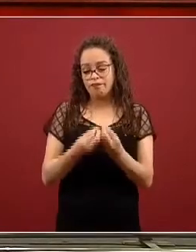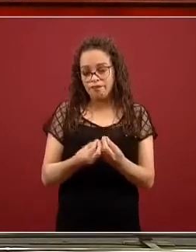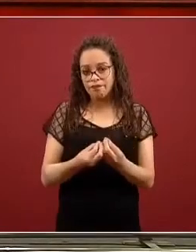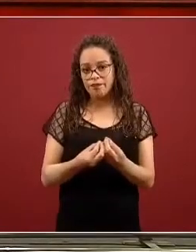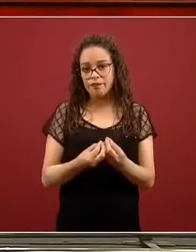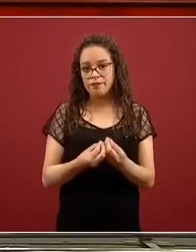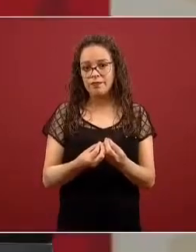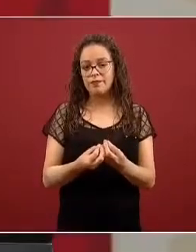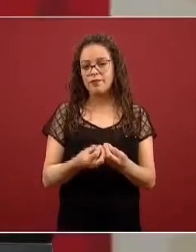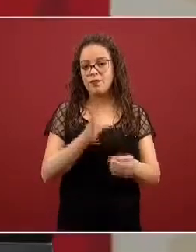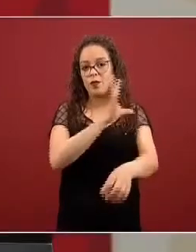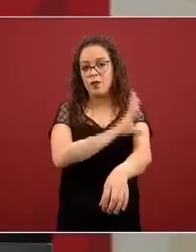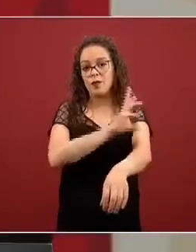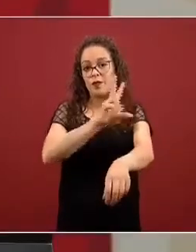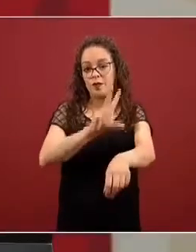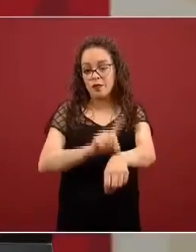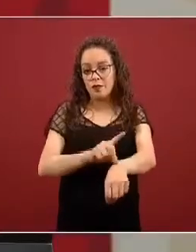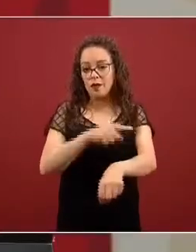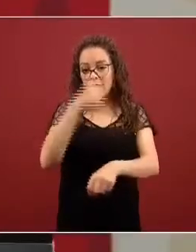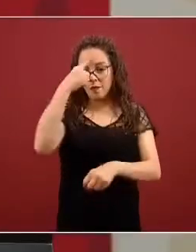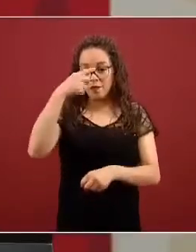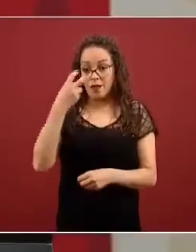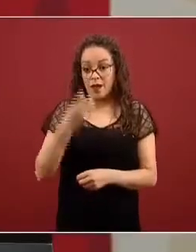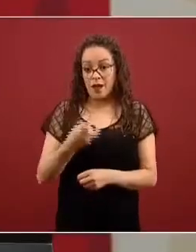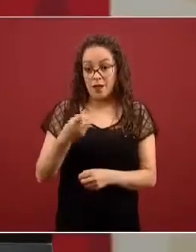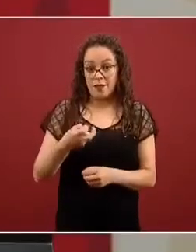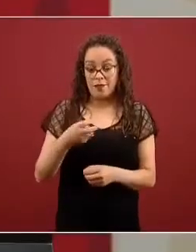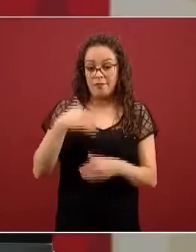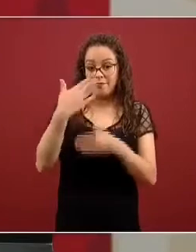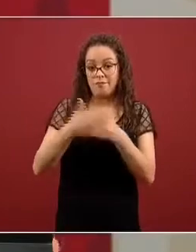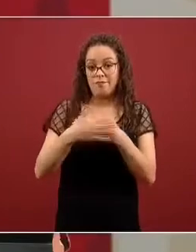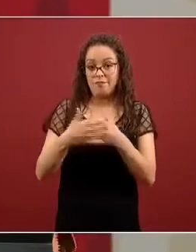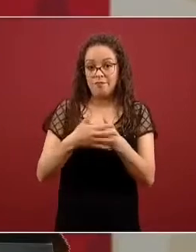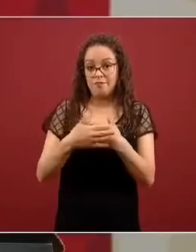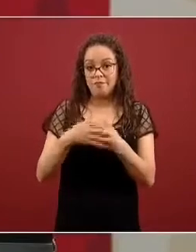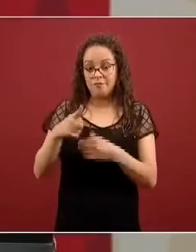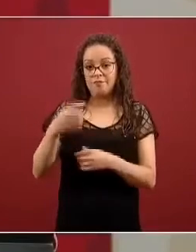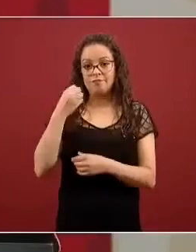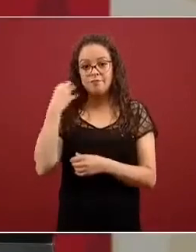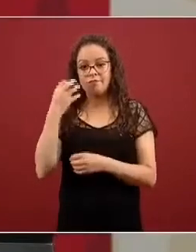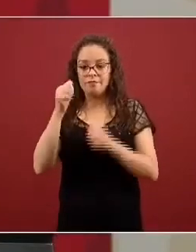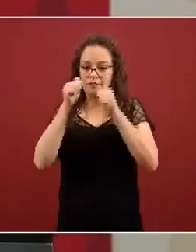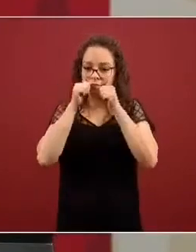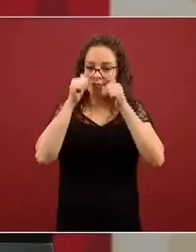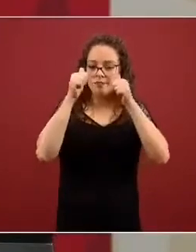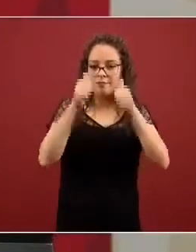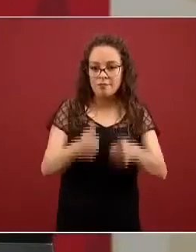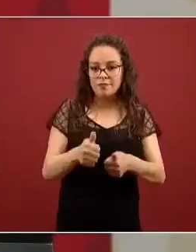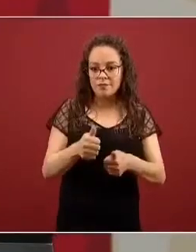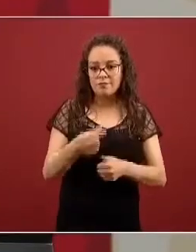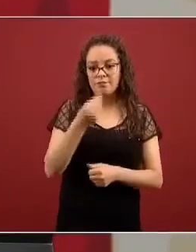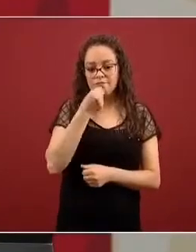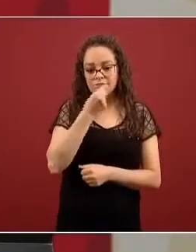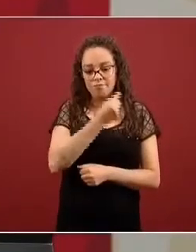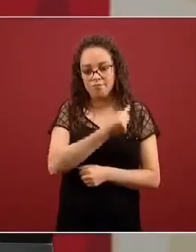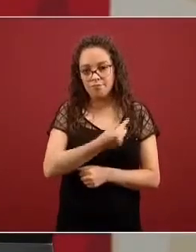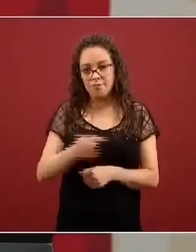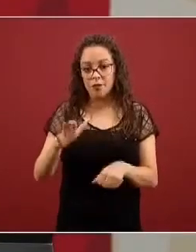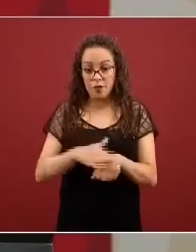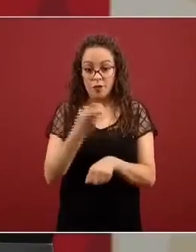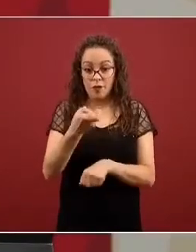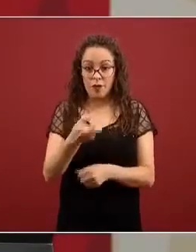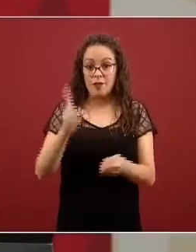esta sesión, que nos parece muy especial para atender a un segmento de la población, la gran esperanza que son niñas y niños